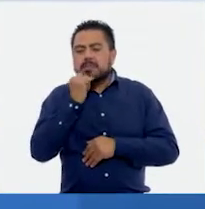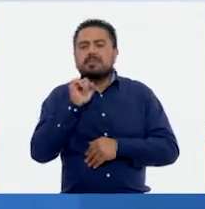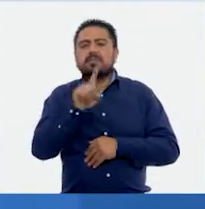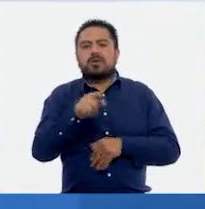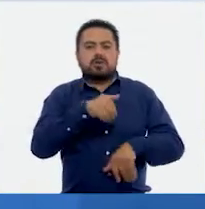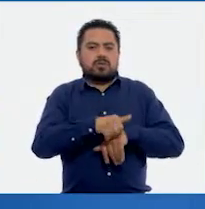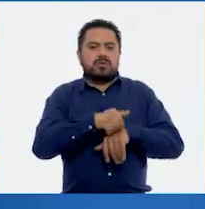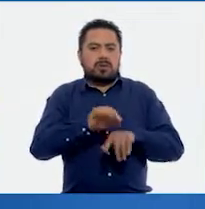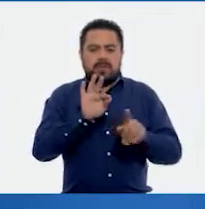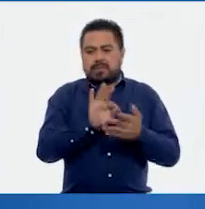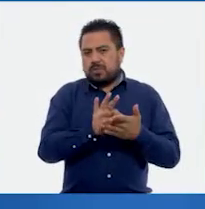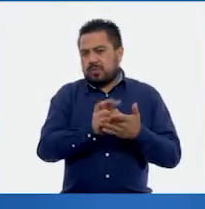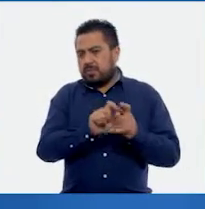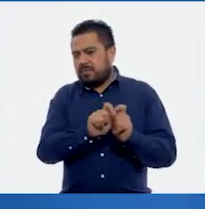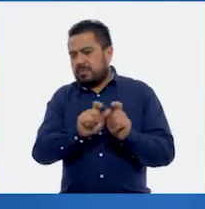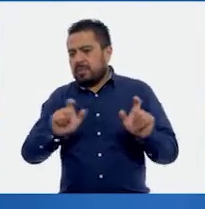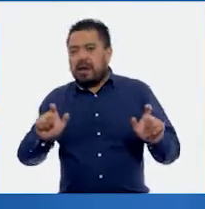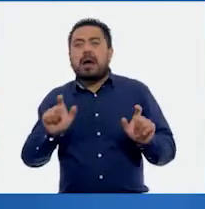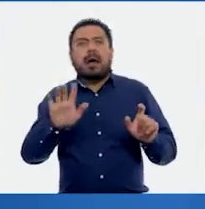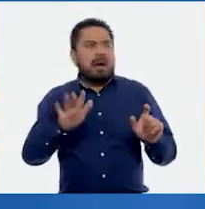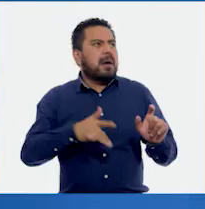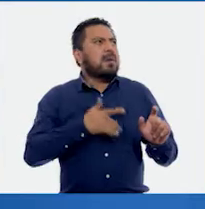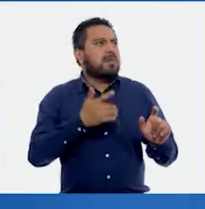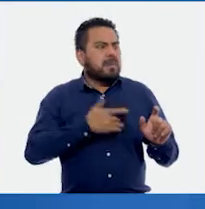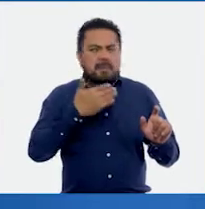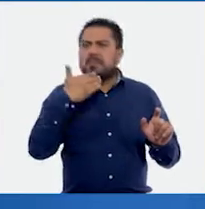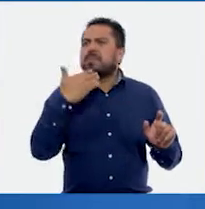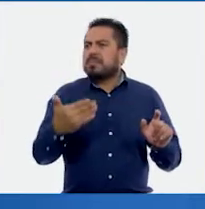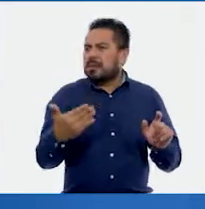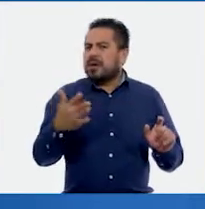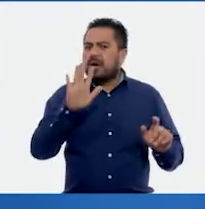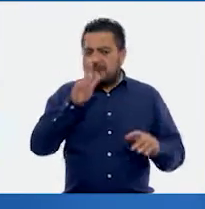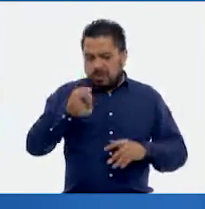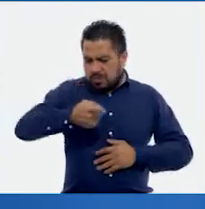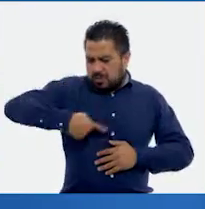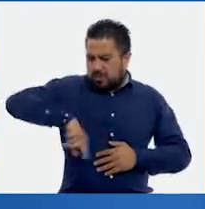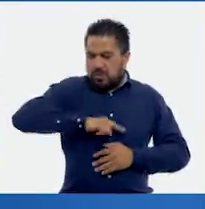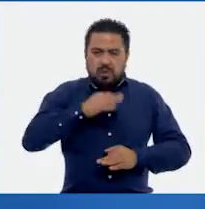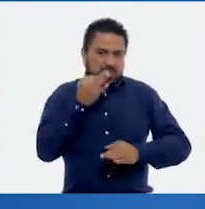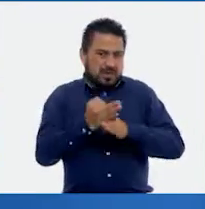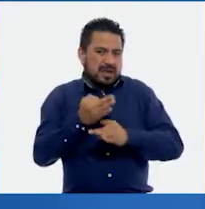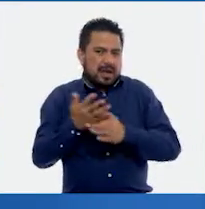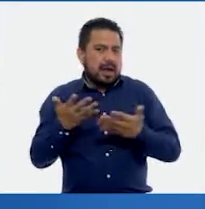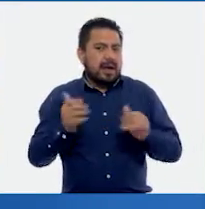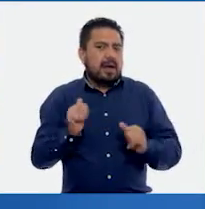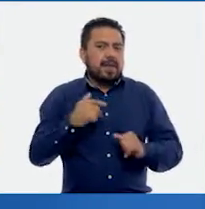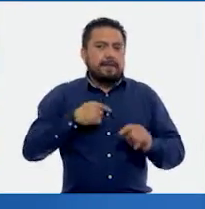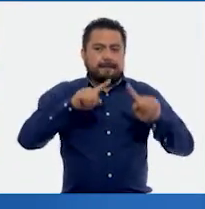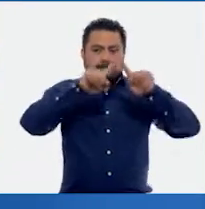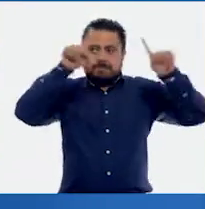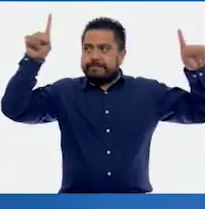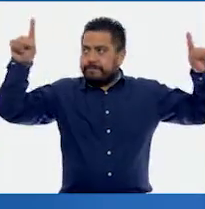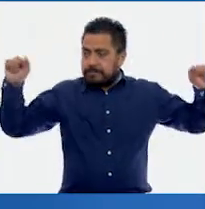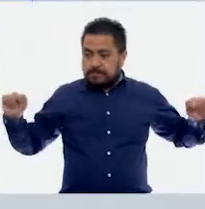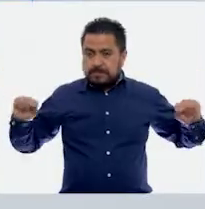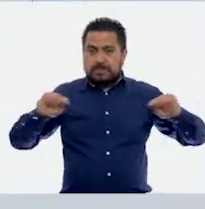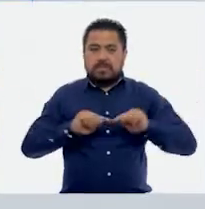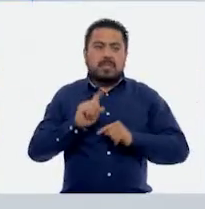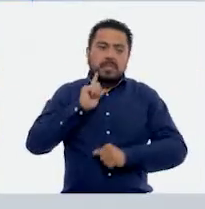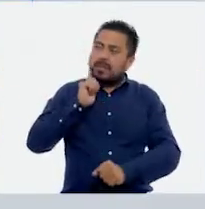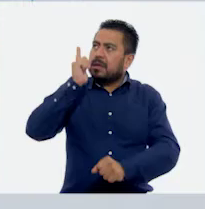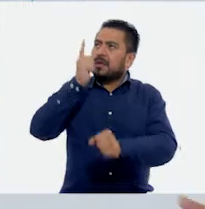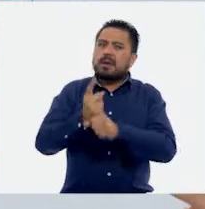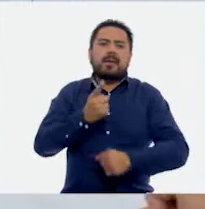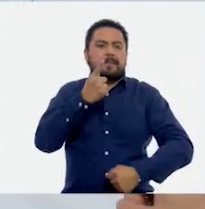número decimal. Ajá, me parece perfecto. Entonces, nosotras ya tenemos aquí nuestra tabla. Y vemos que